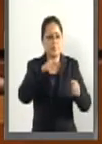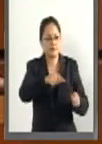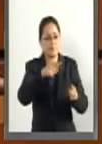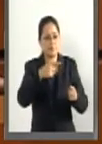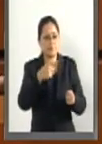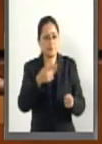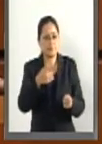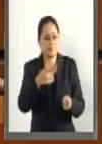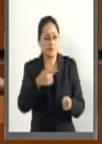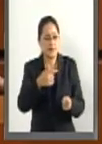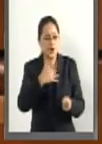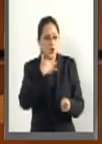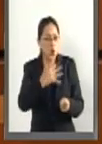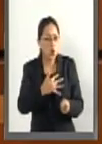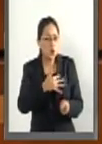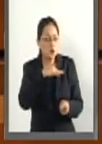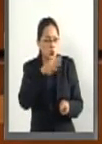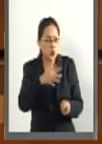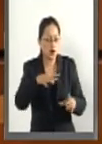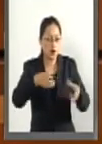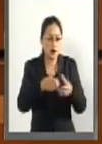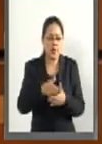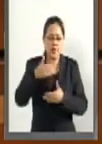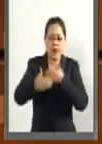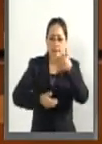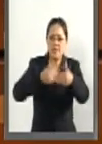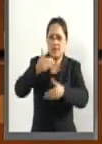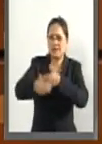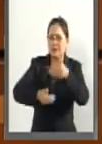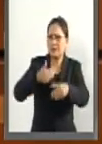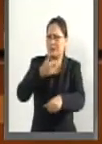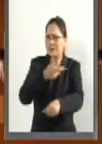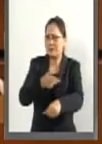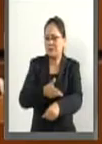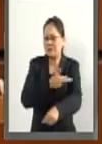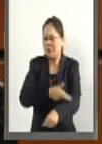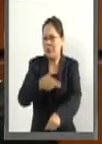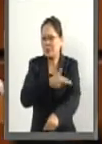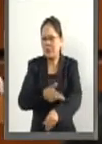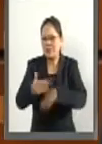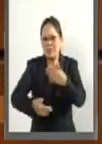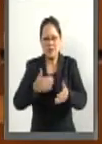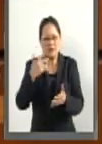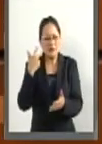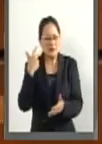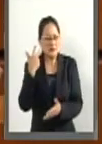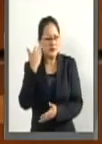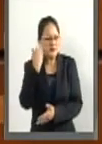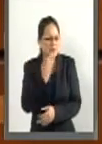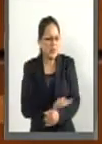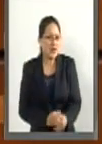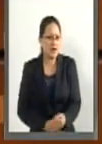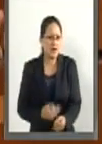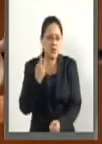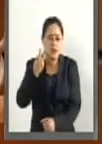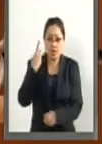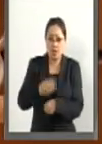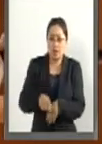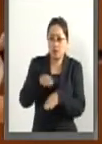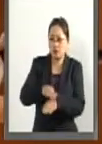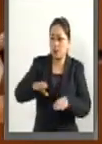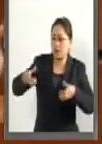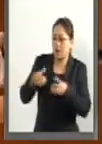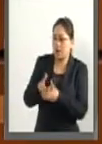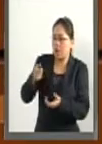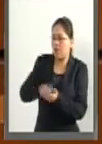y el exceso de trámites en los servicios de salud pública están afectando la forma como en democracias